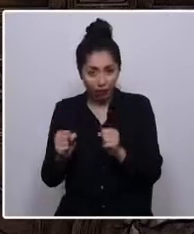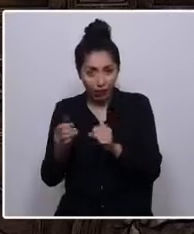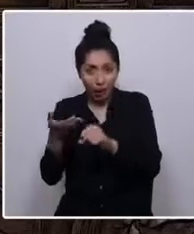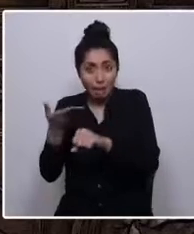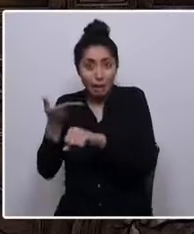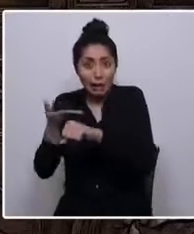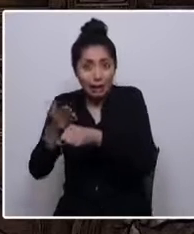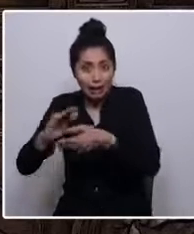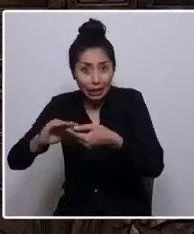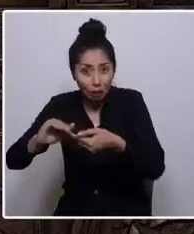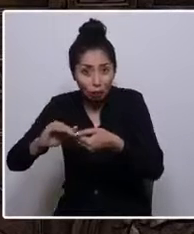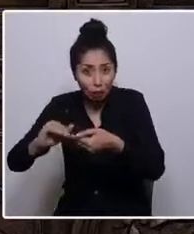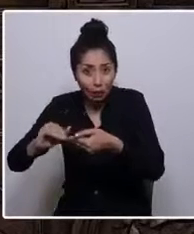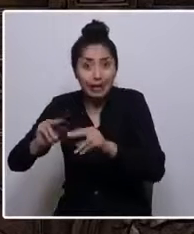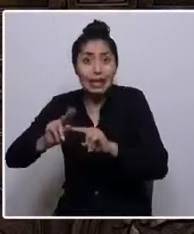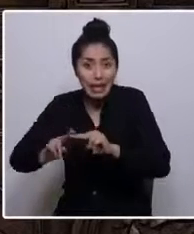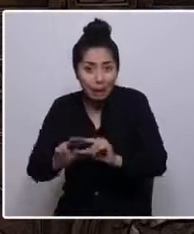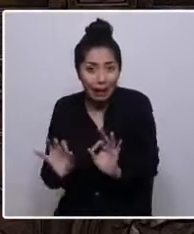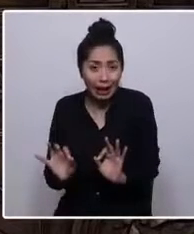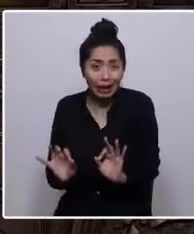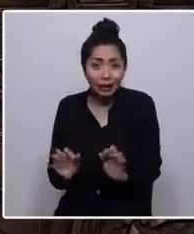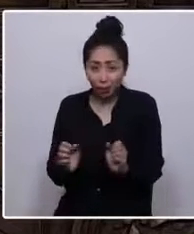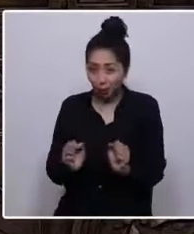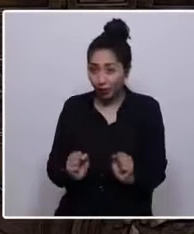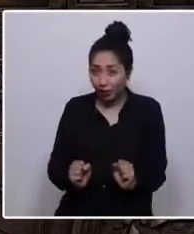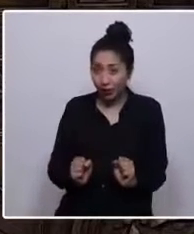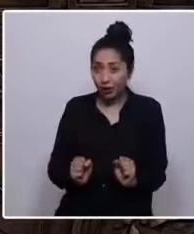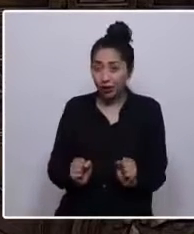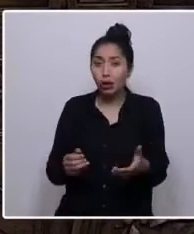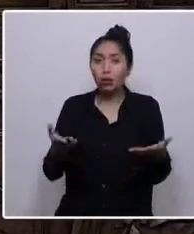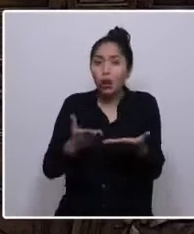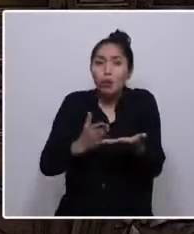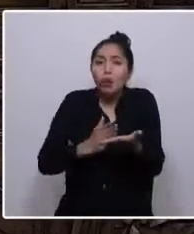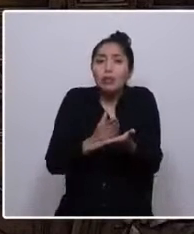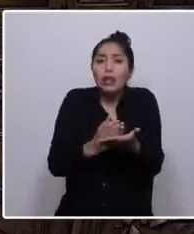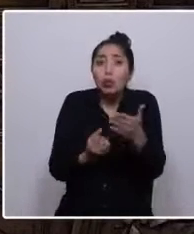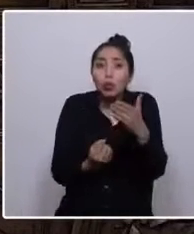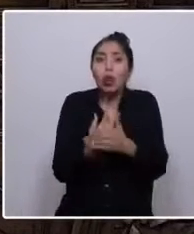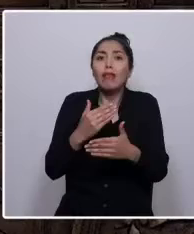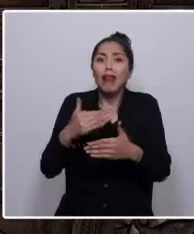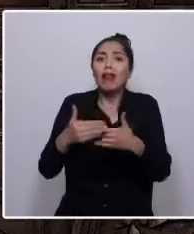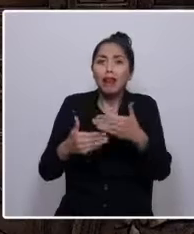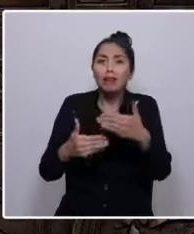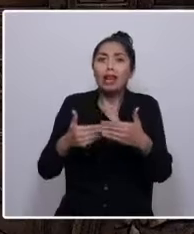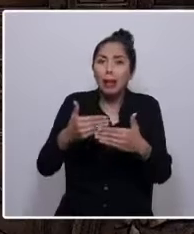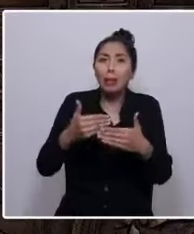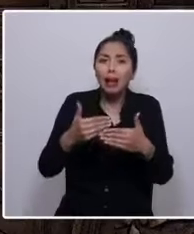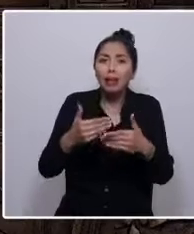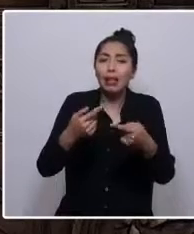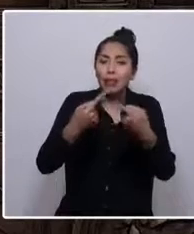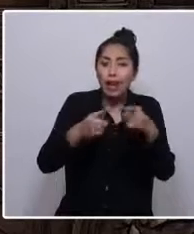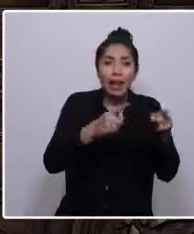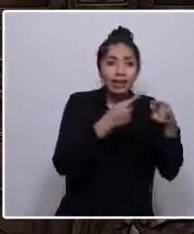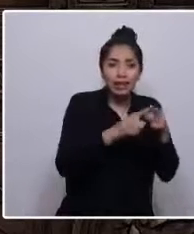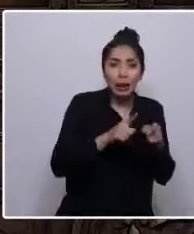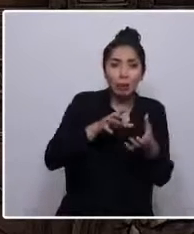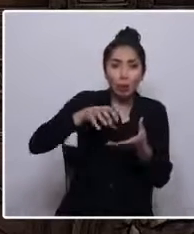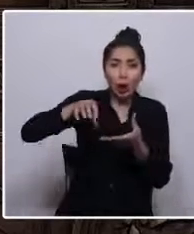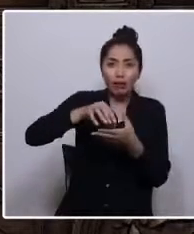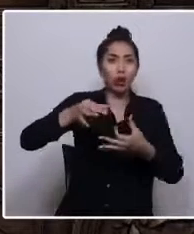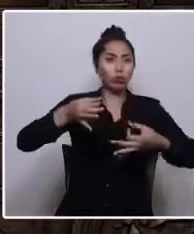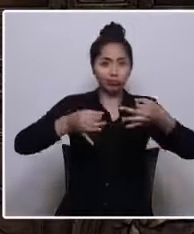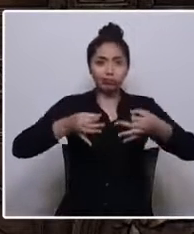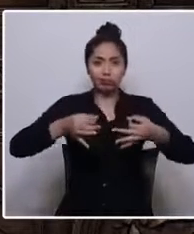y reparar? ¿Cómo iniciar una nueva etapa de pluralismo jurídico y reconocimiento de nuestra identidad